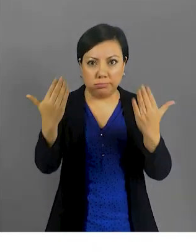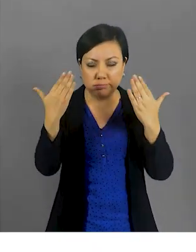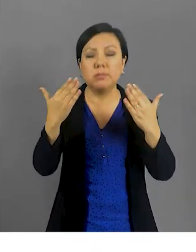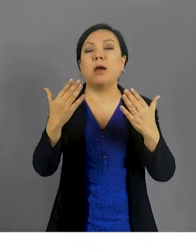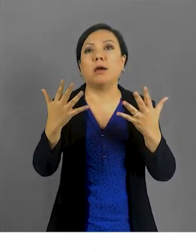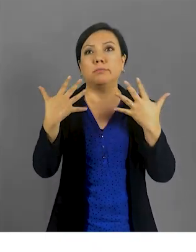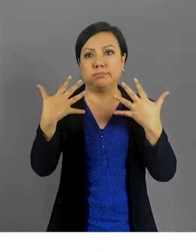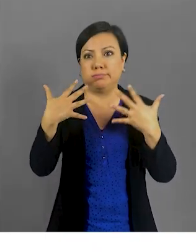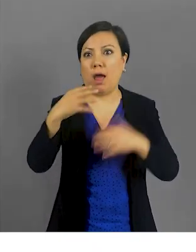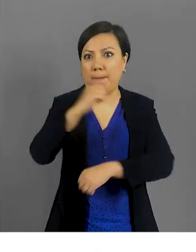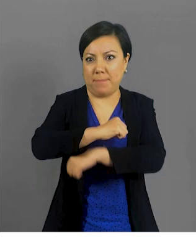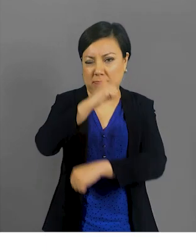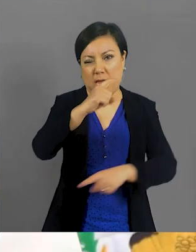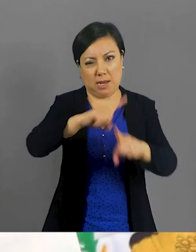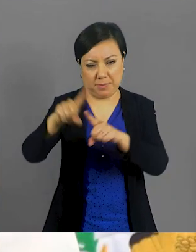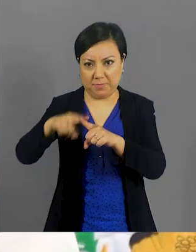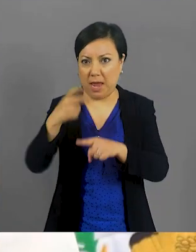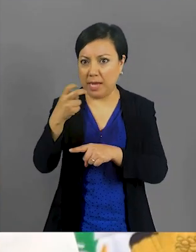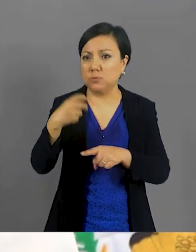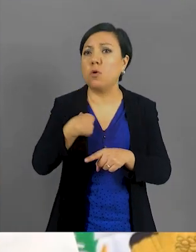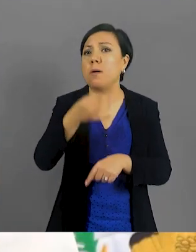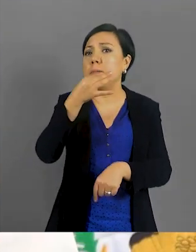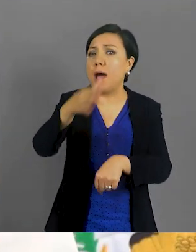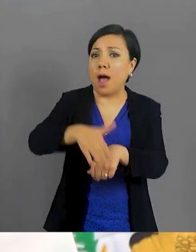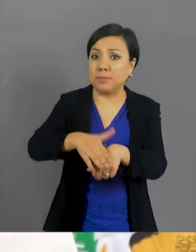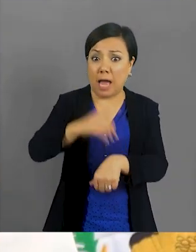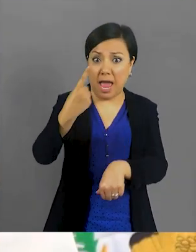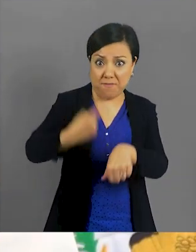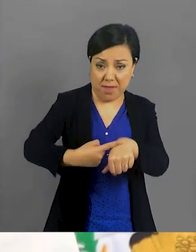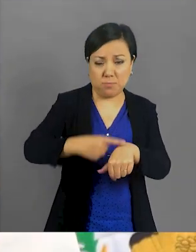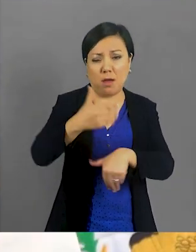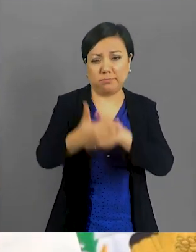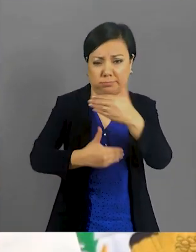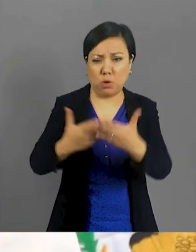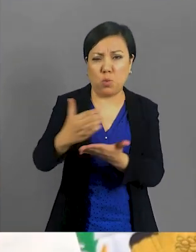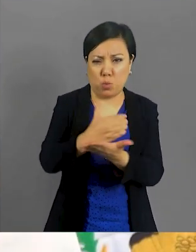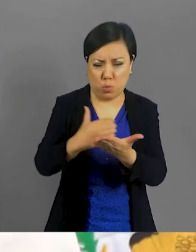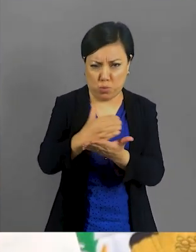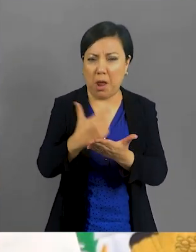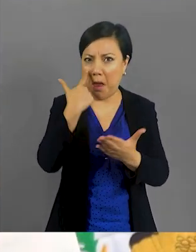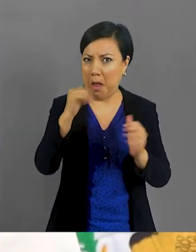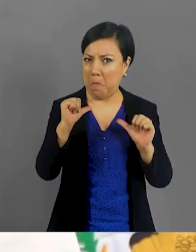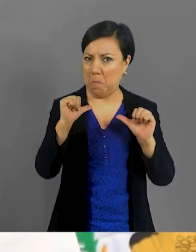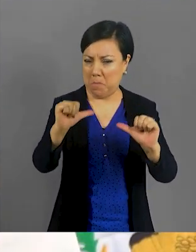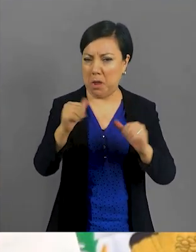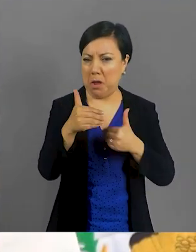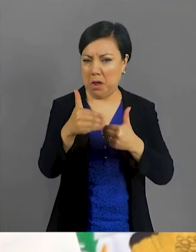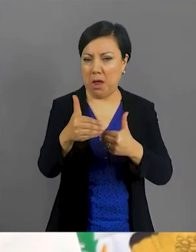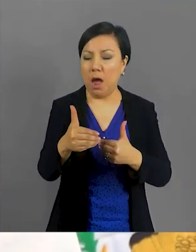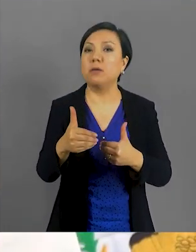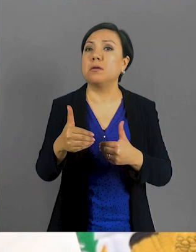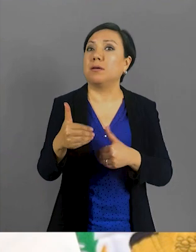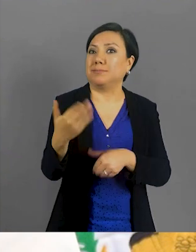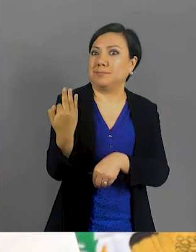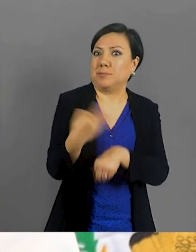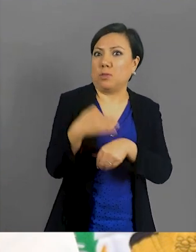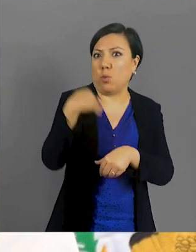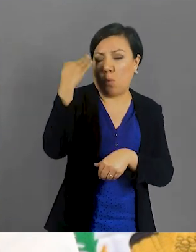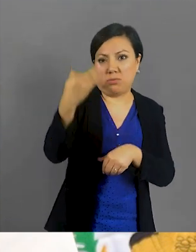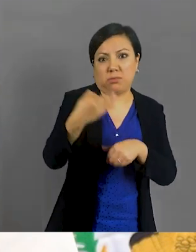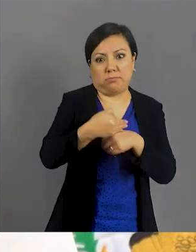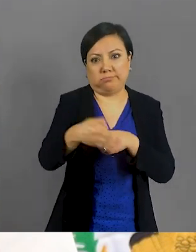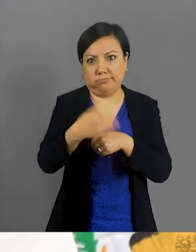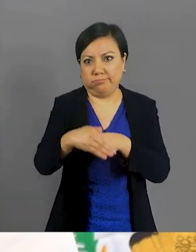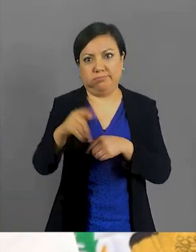de espacios cerrados. Recuerda que, aunque después de la enfermedad puedas tener cierto grado de inmunidad, aún se estudia su